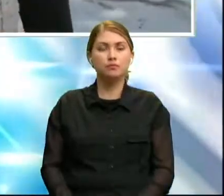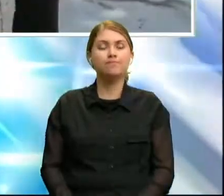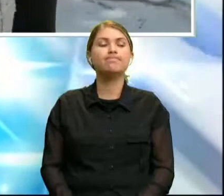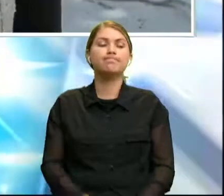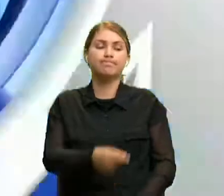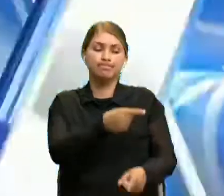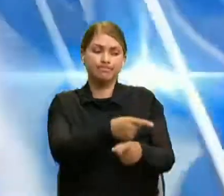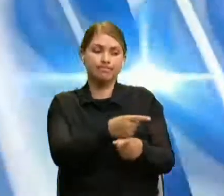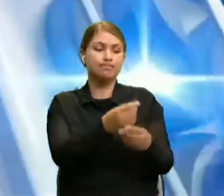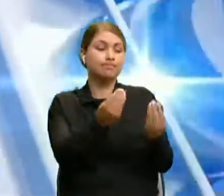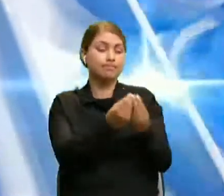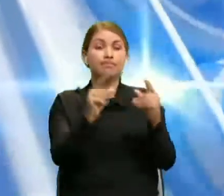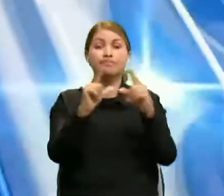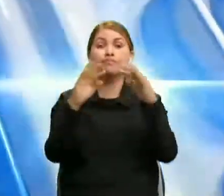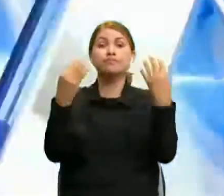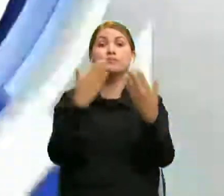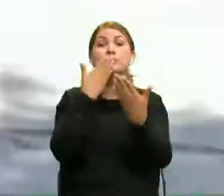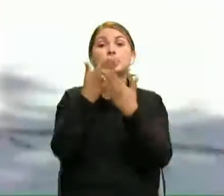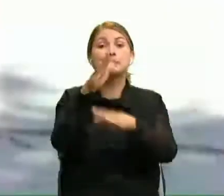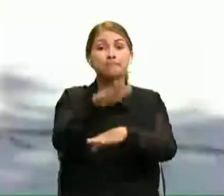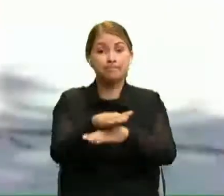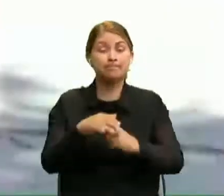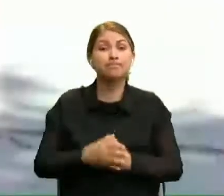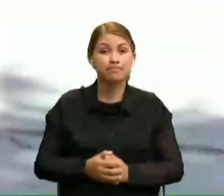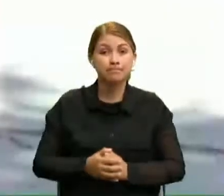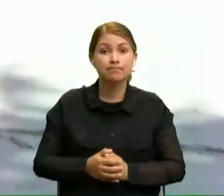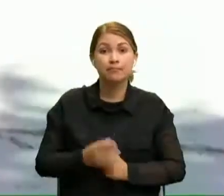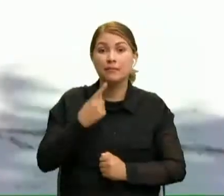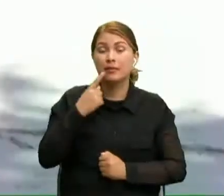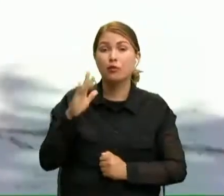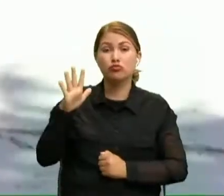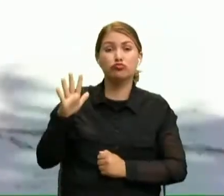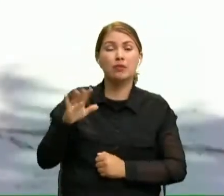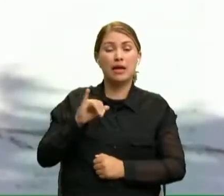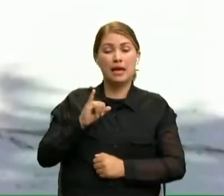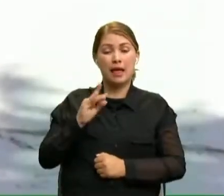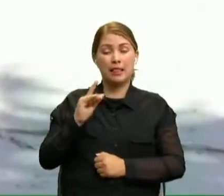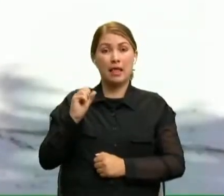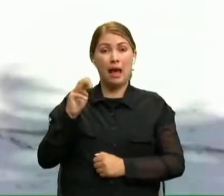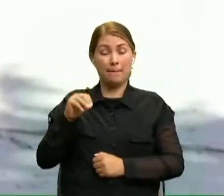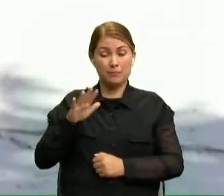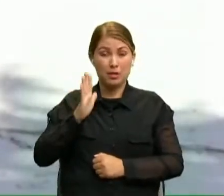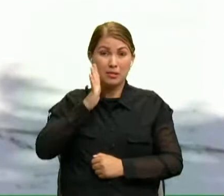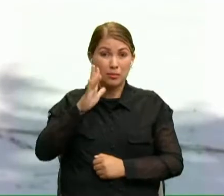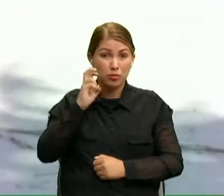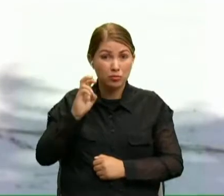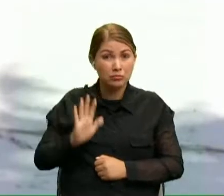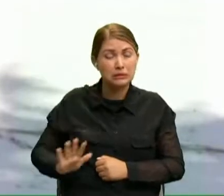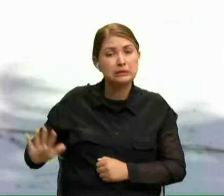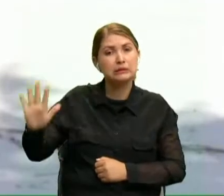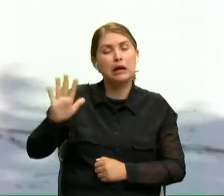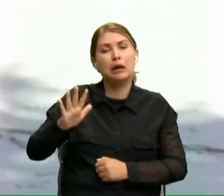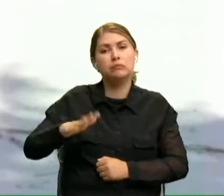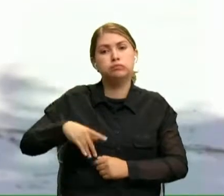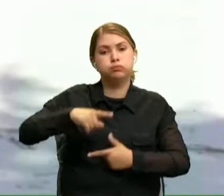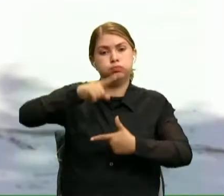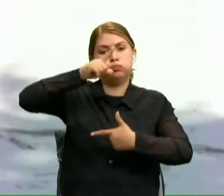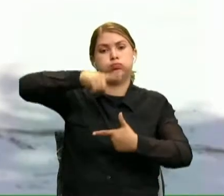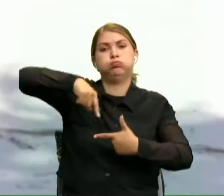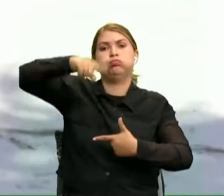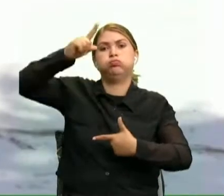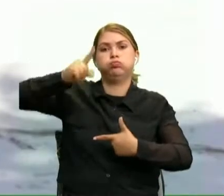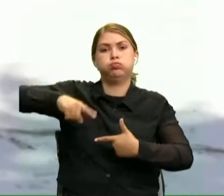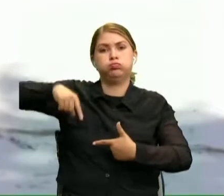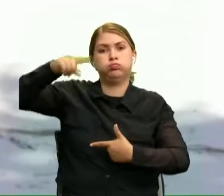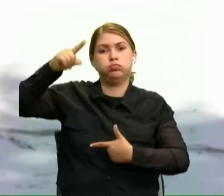Así es, compañeros y televidentes, muy buenas tardes. Pues mire, lo que ha dicho el IDEAM es que el departamento norte de Santander presenta una alta variedad territorial